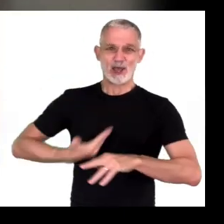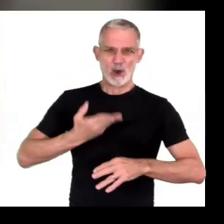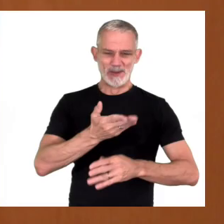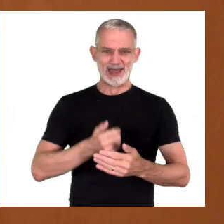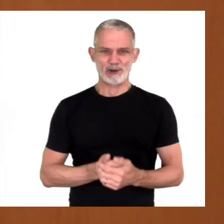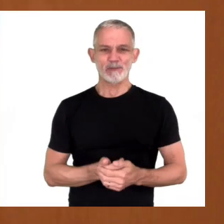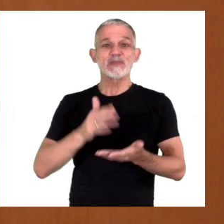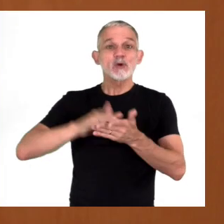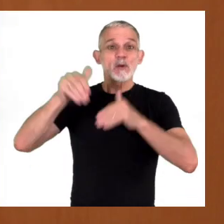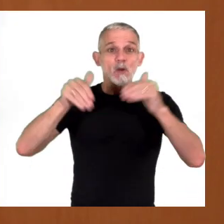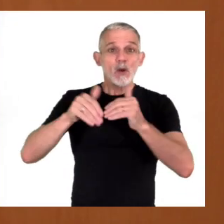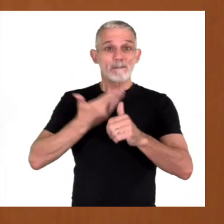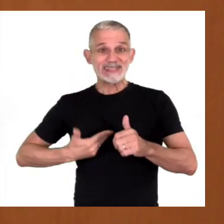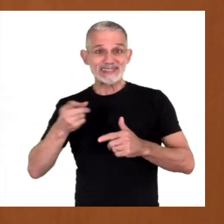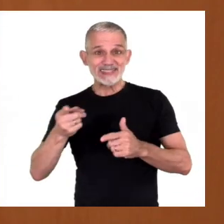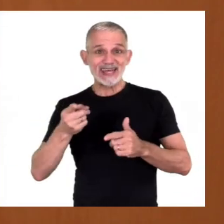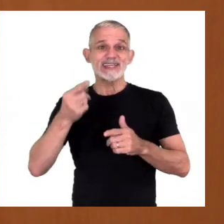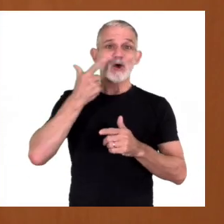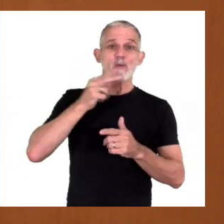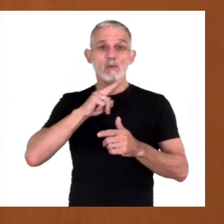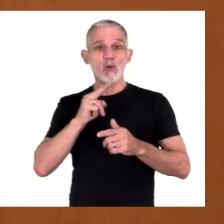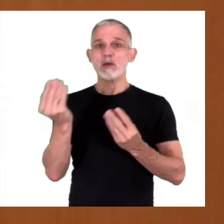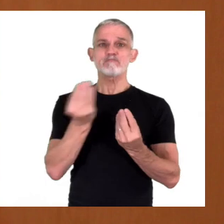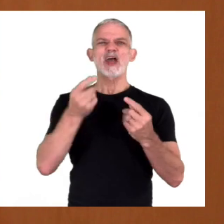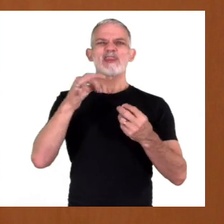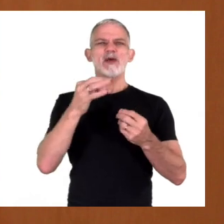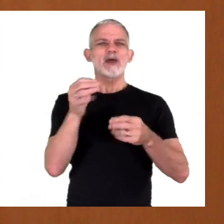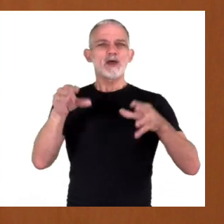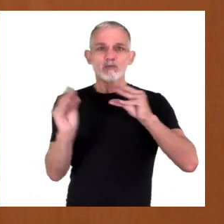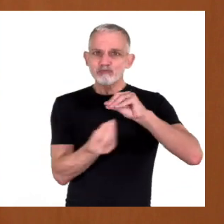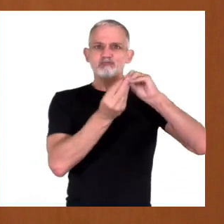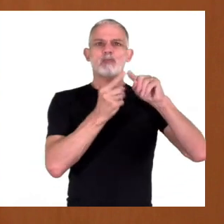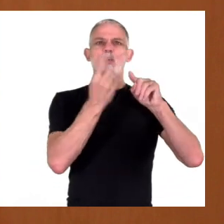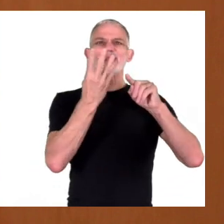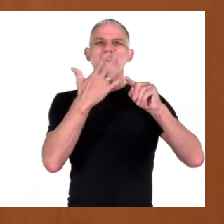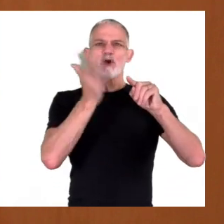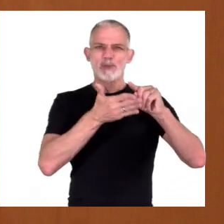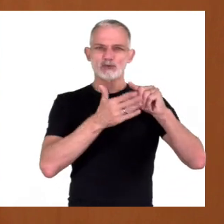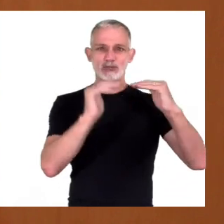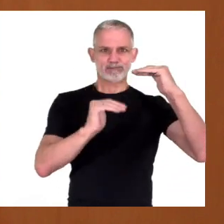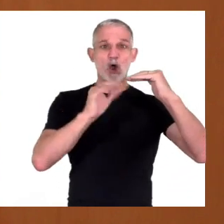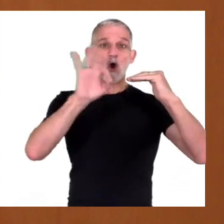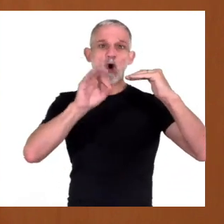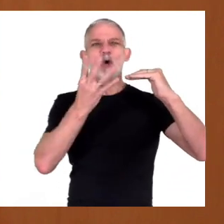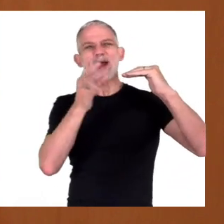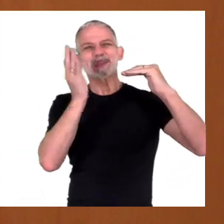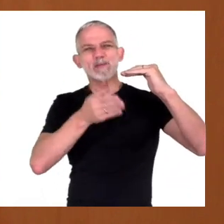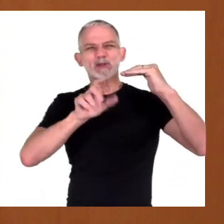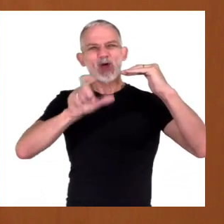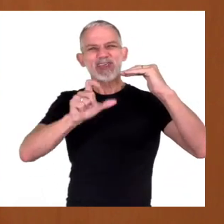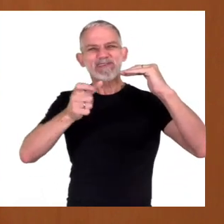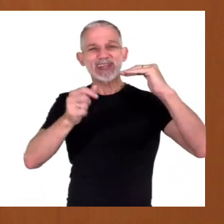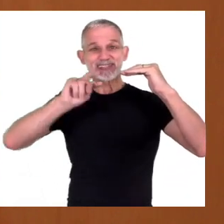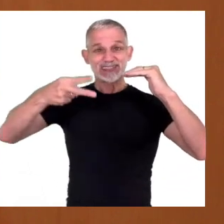en el gobierno. Con respecto a la votación de presidente, la o el candidato debe alcanzar más del 45% de los votos o el 40